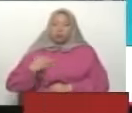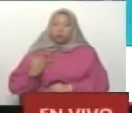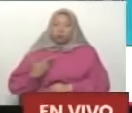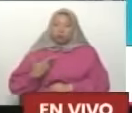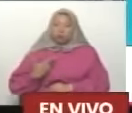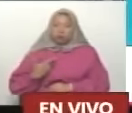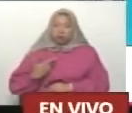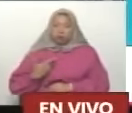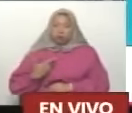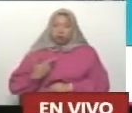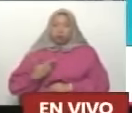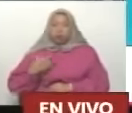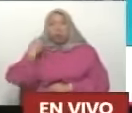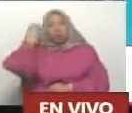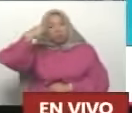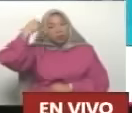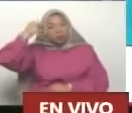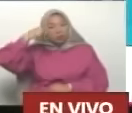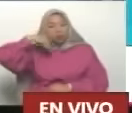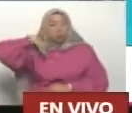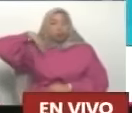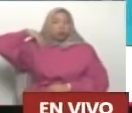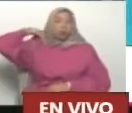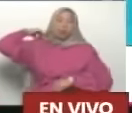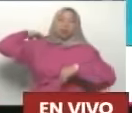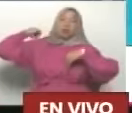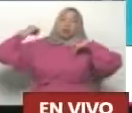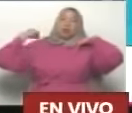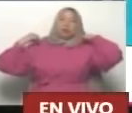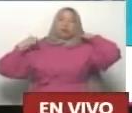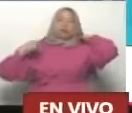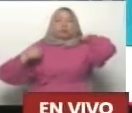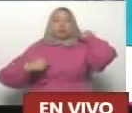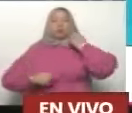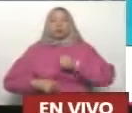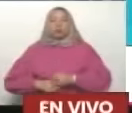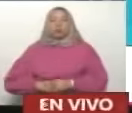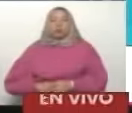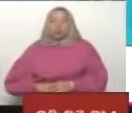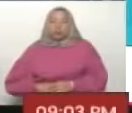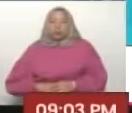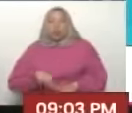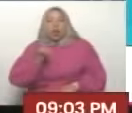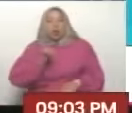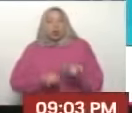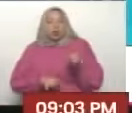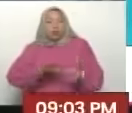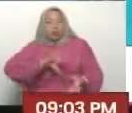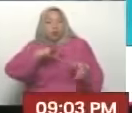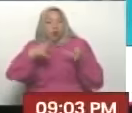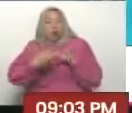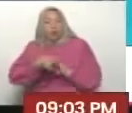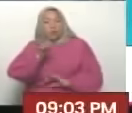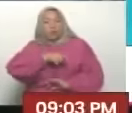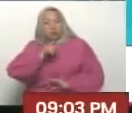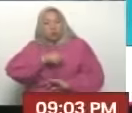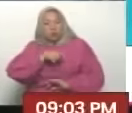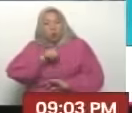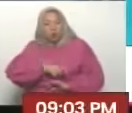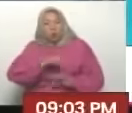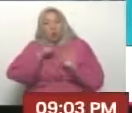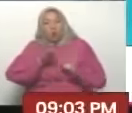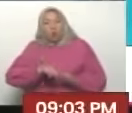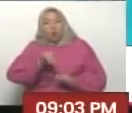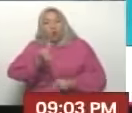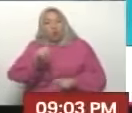pensando, he decidido entonces hacer algunos cambios necesarios para fortalecer el